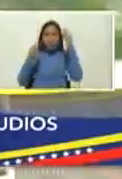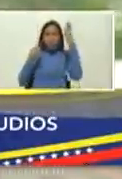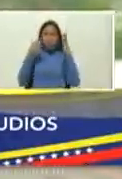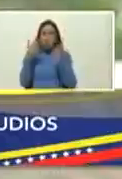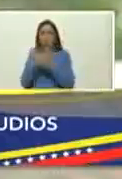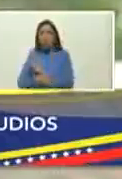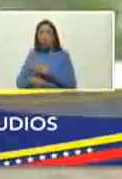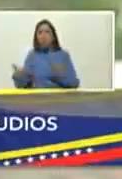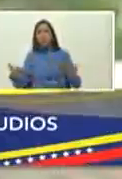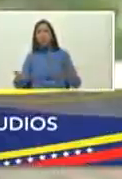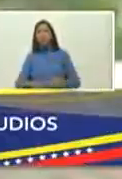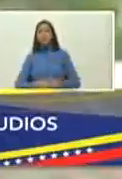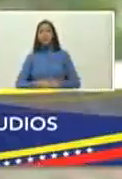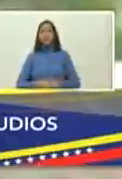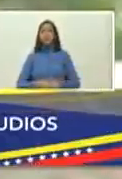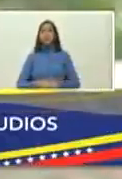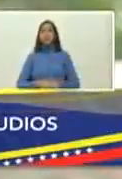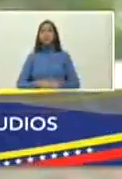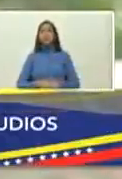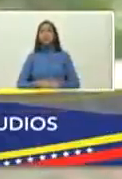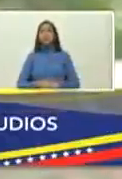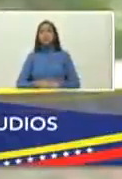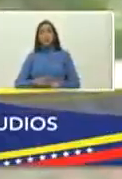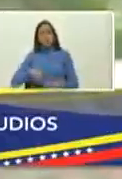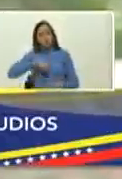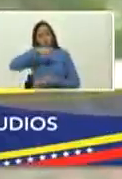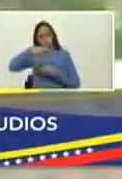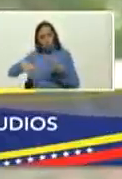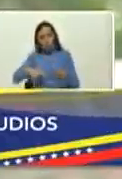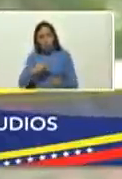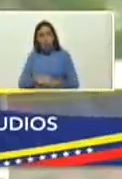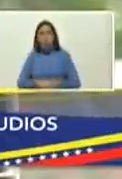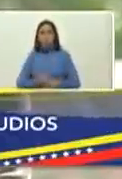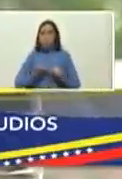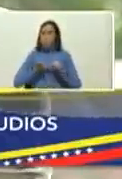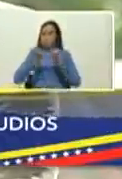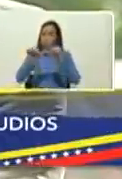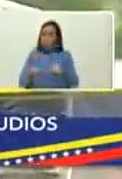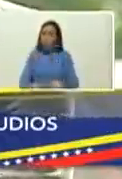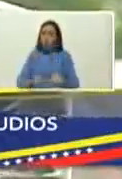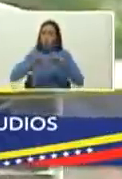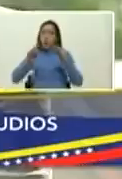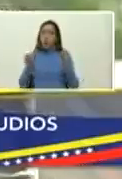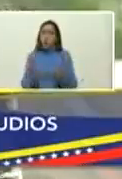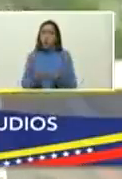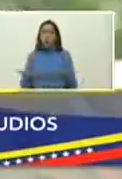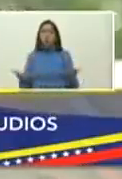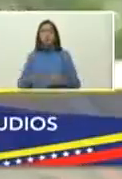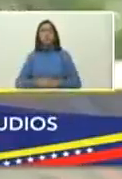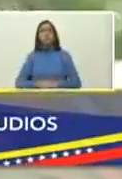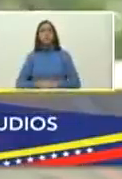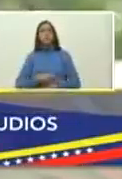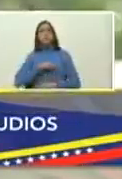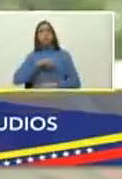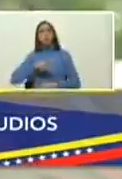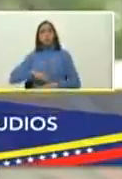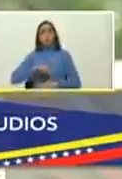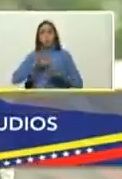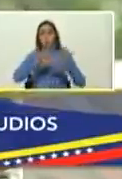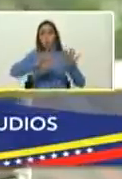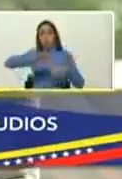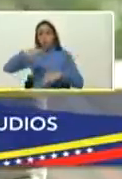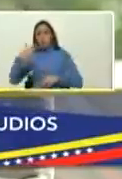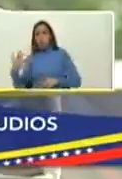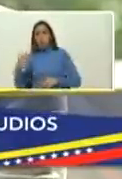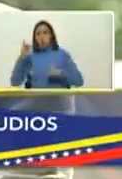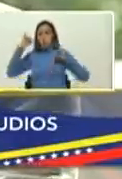estéticas hace que esta revolución bolivariana se redimensione ante los ojos del mundo llevamos la decimoquinta edición del